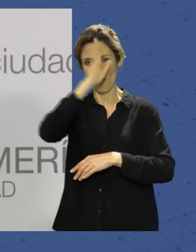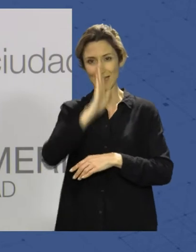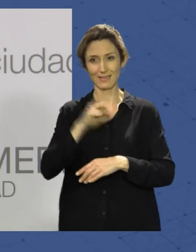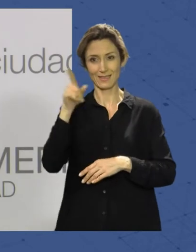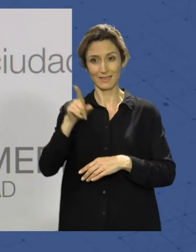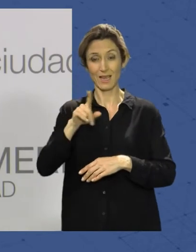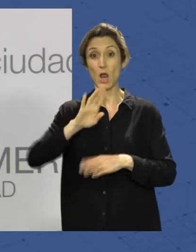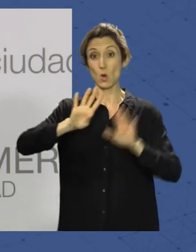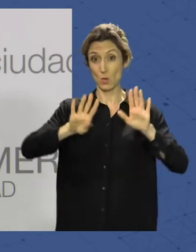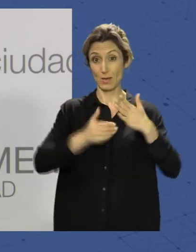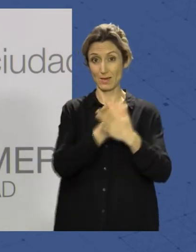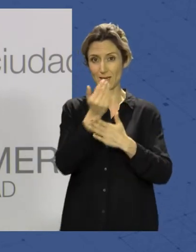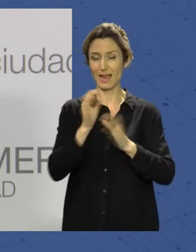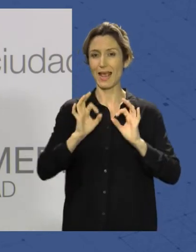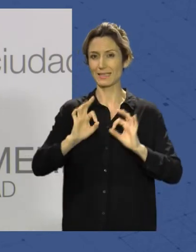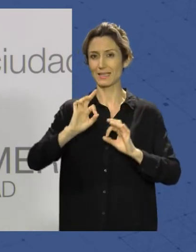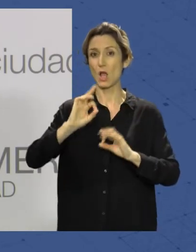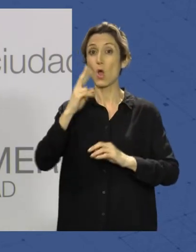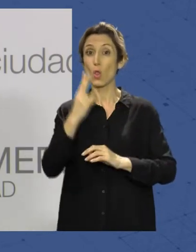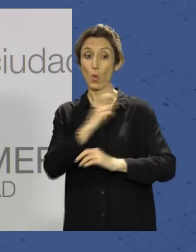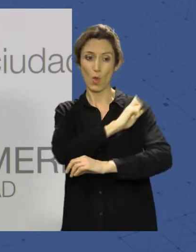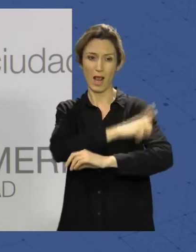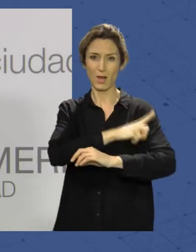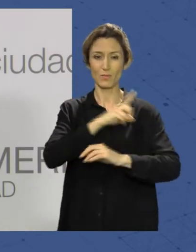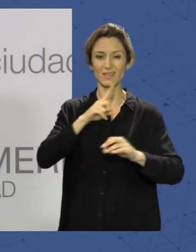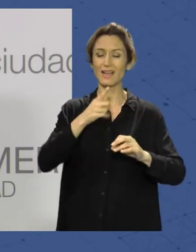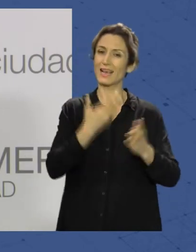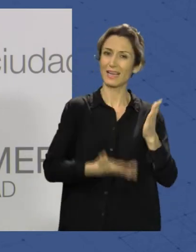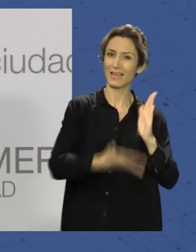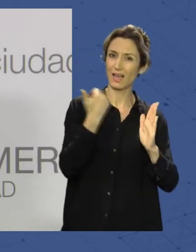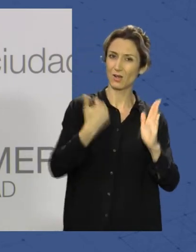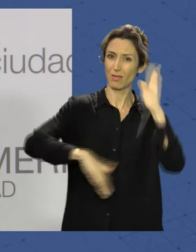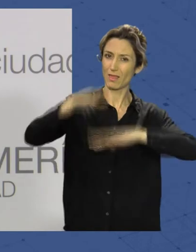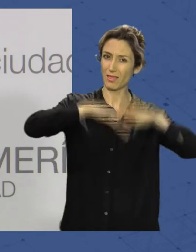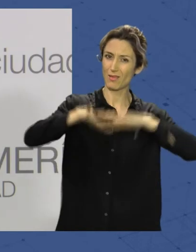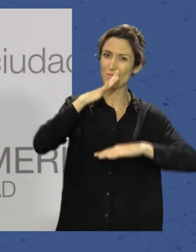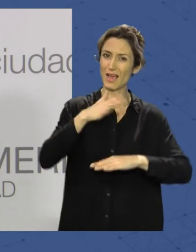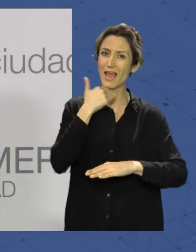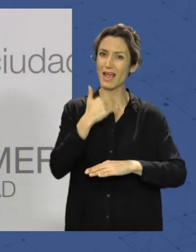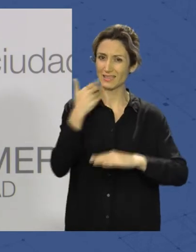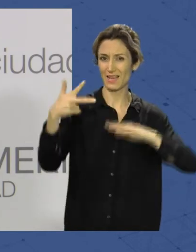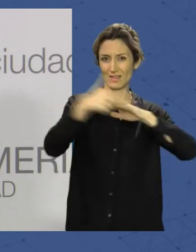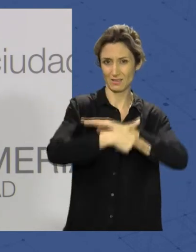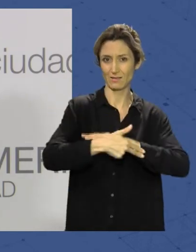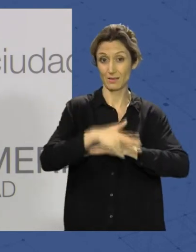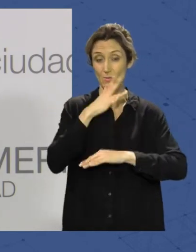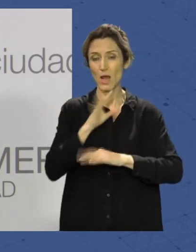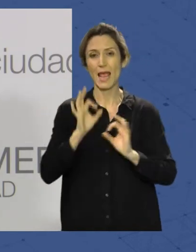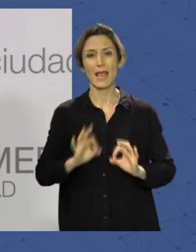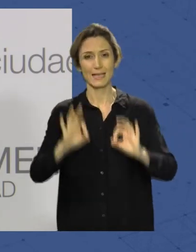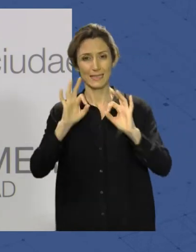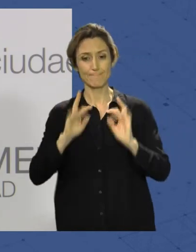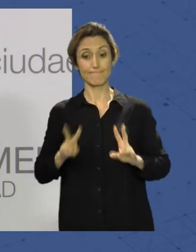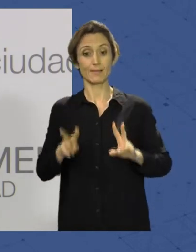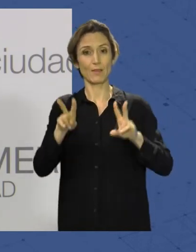duatlón, hemos preferido quitar la parte de agua por evitar riesgos, porque nuestra idea es que sea un evento de iniciación,